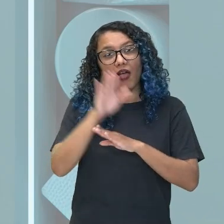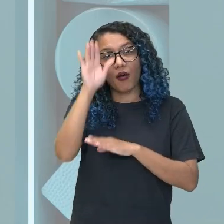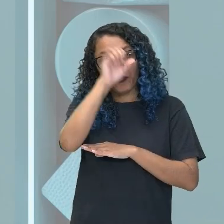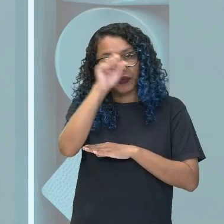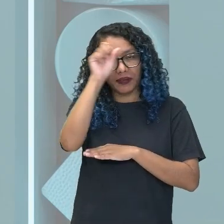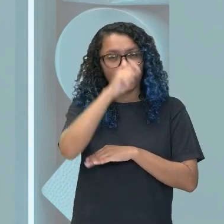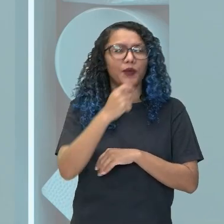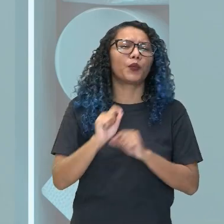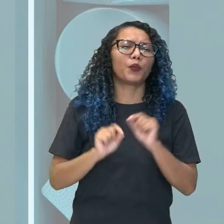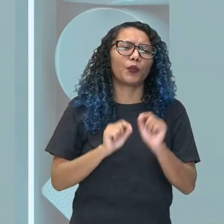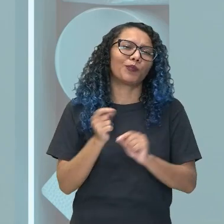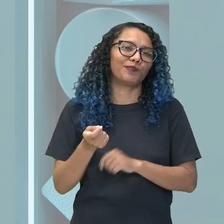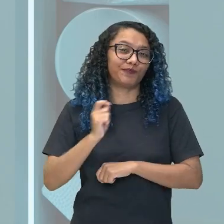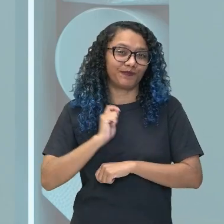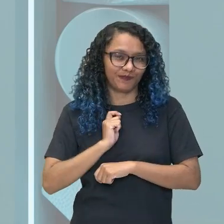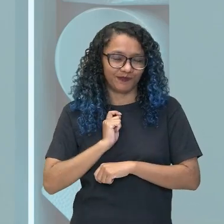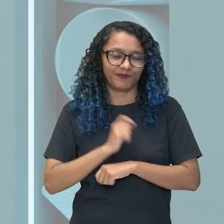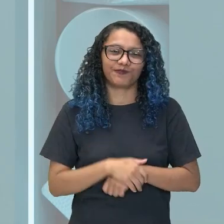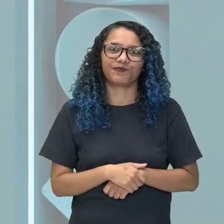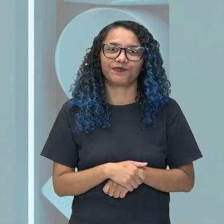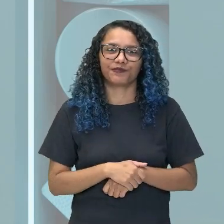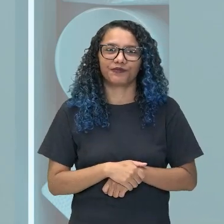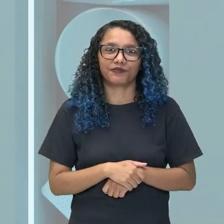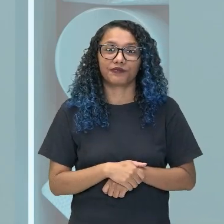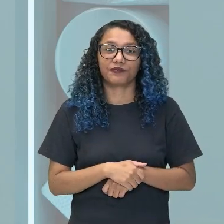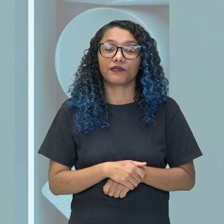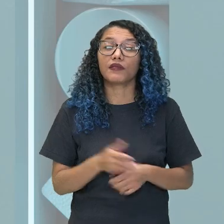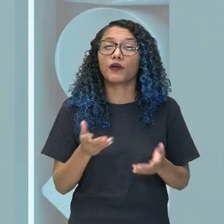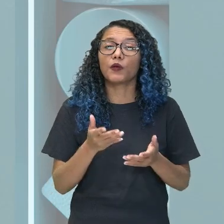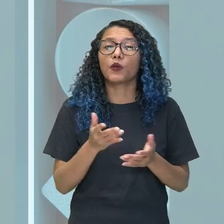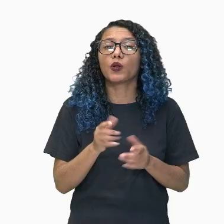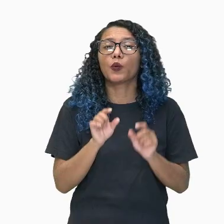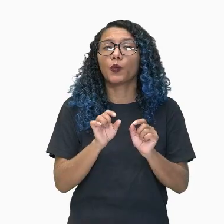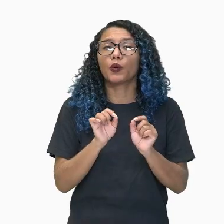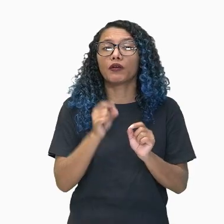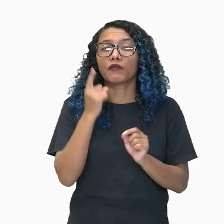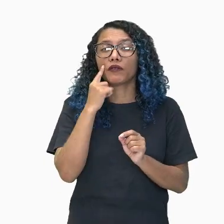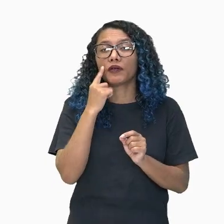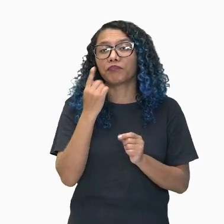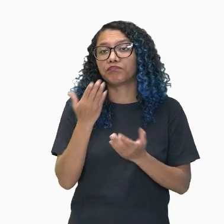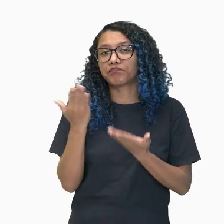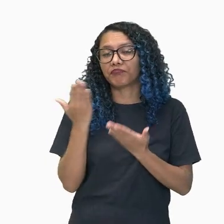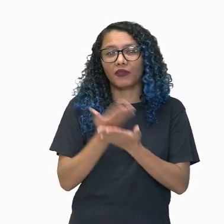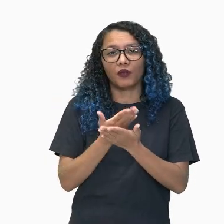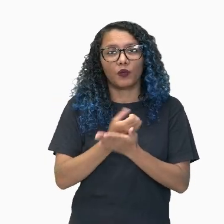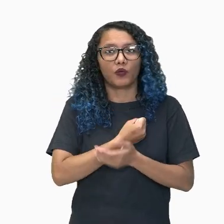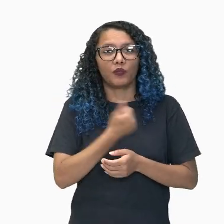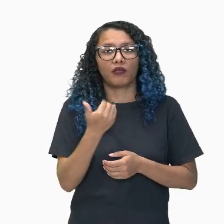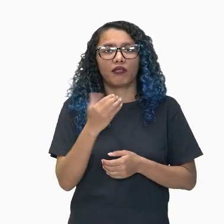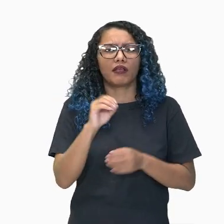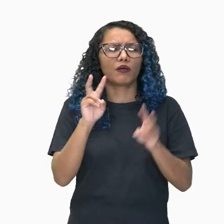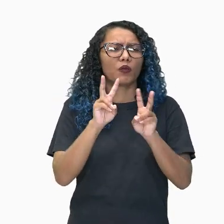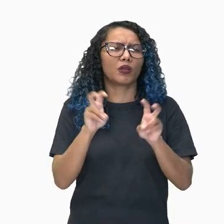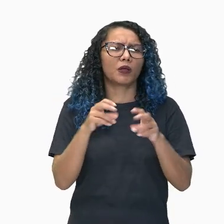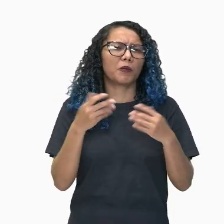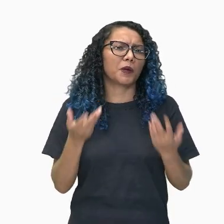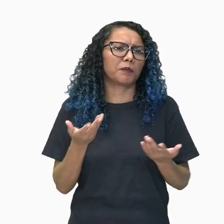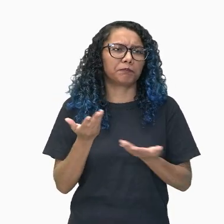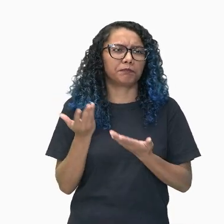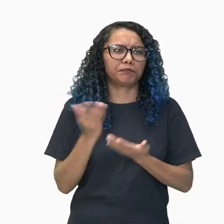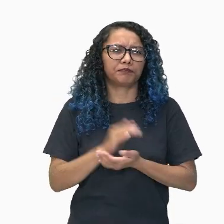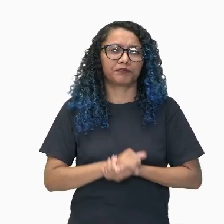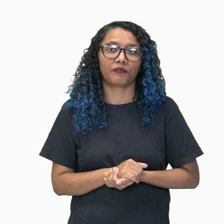aprender la lengua española. Ahora, clase 10. Objeto de conocimiento,